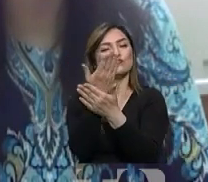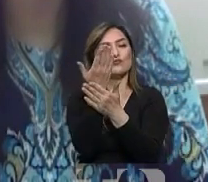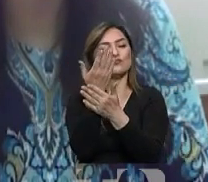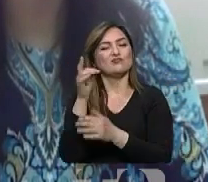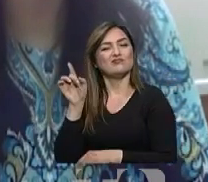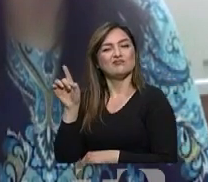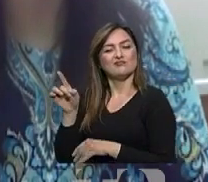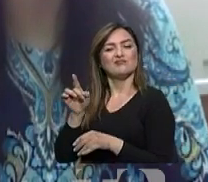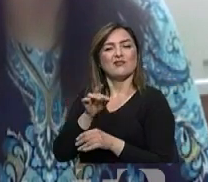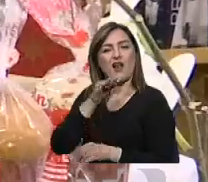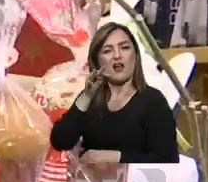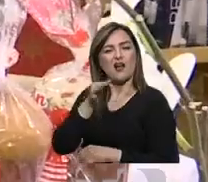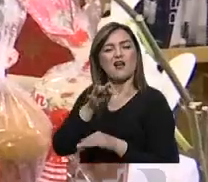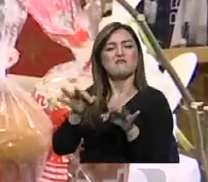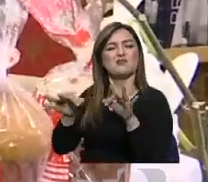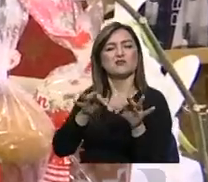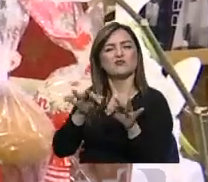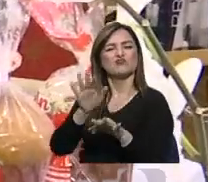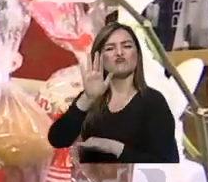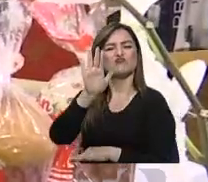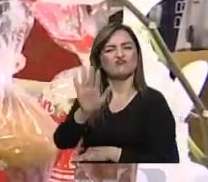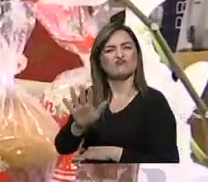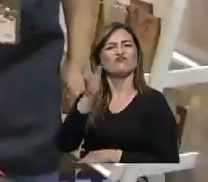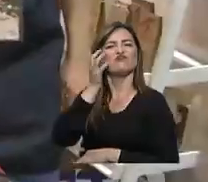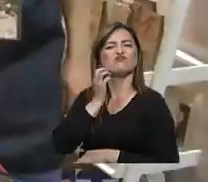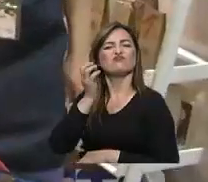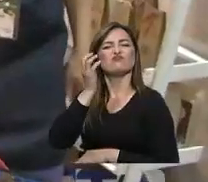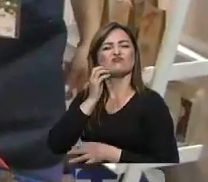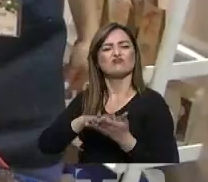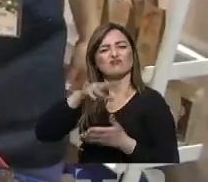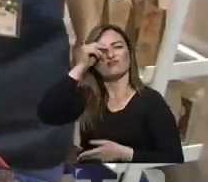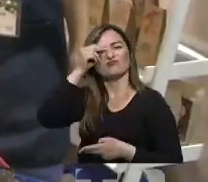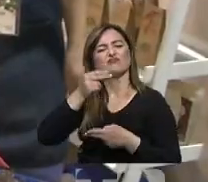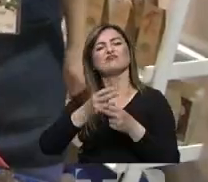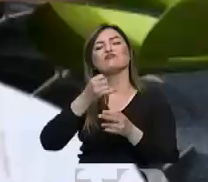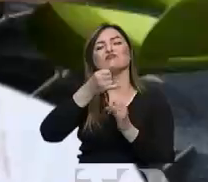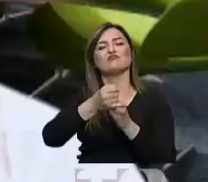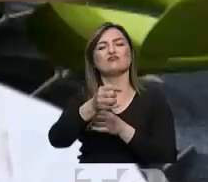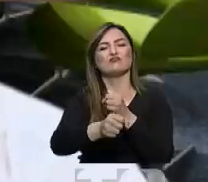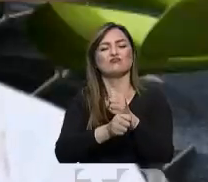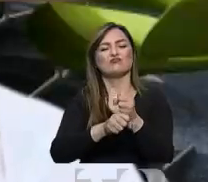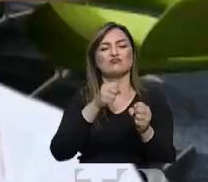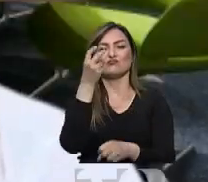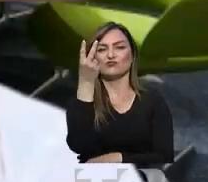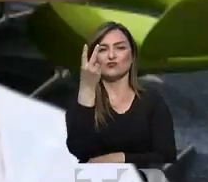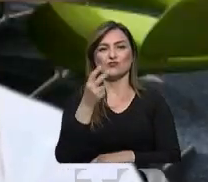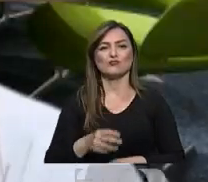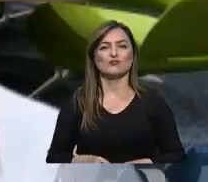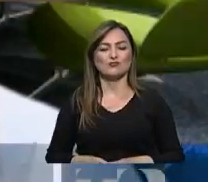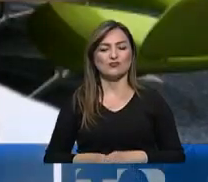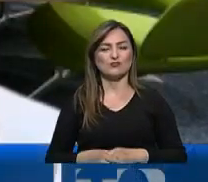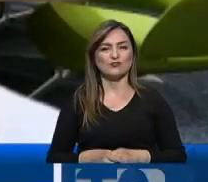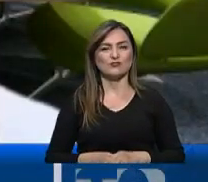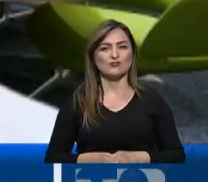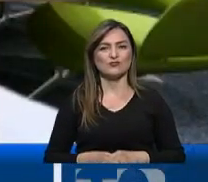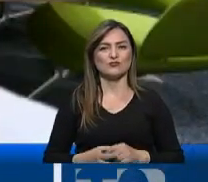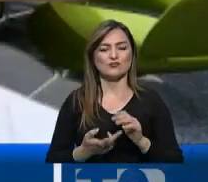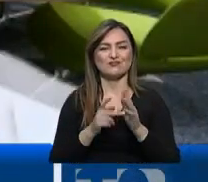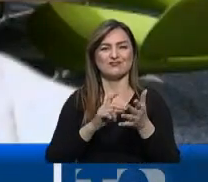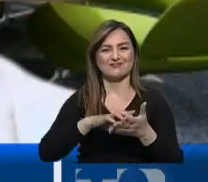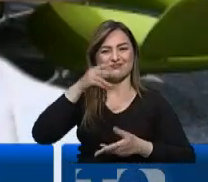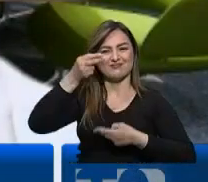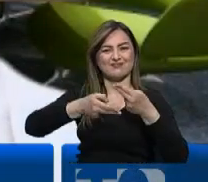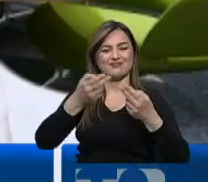Zurita narra lo que han tenido que vivir los emprendedores, especialmente en los últimos dos años. Fue muy duro, representó el cierre de muchos